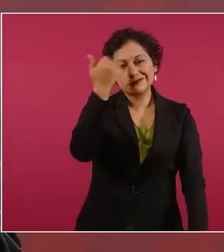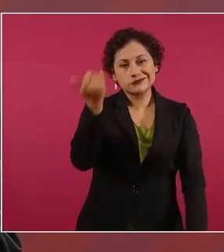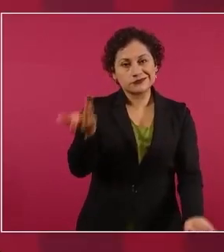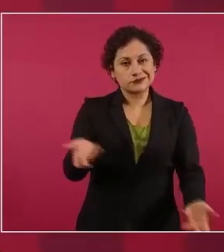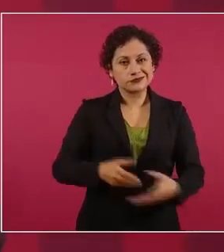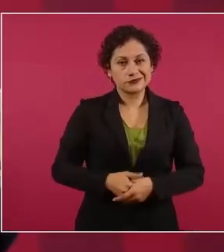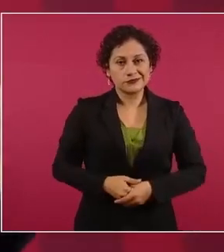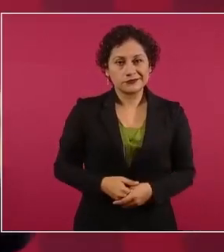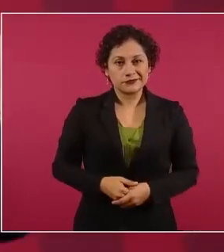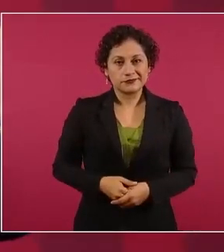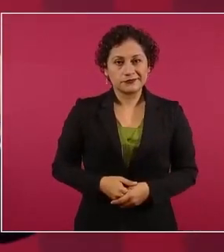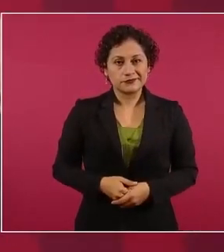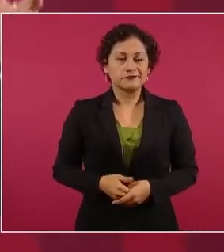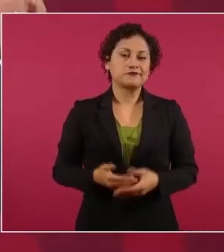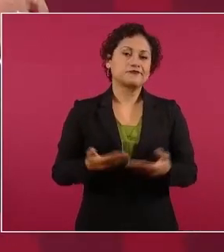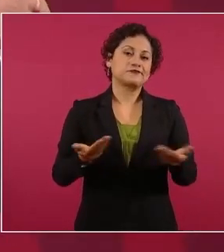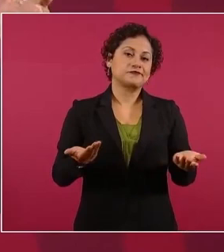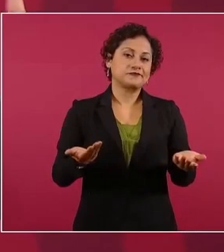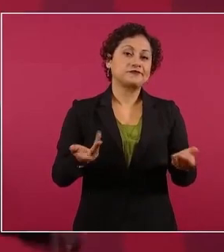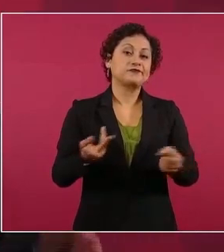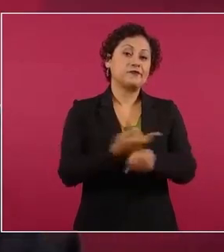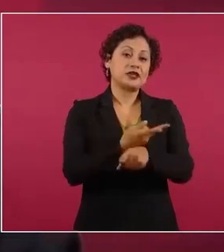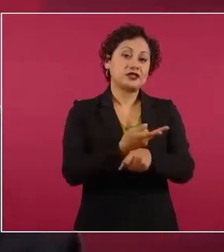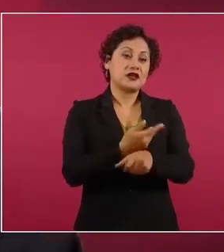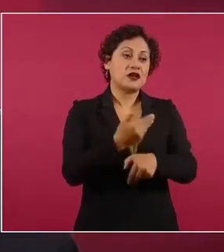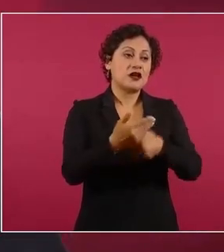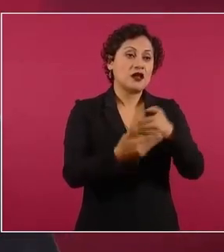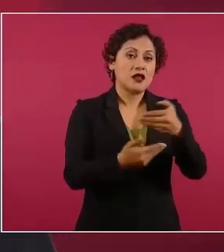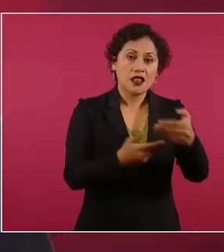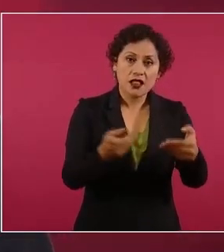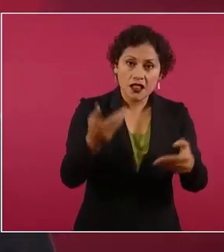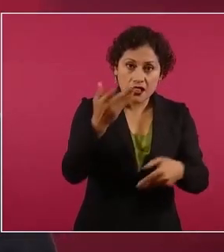y la lleva a la quiebra